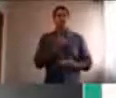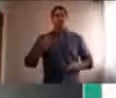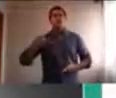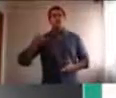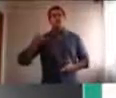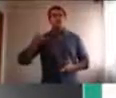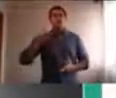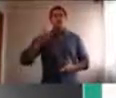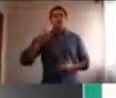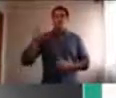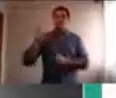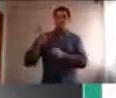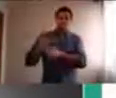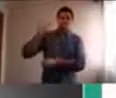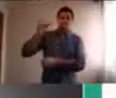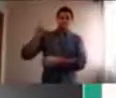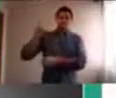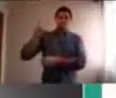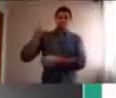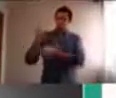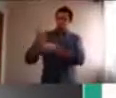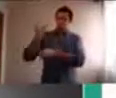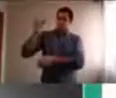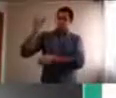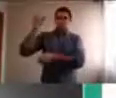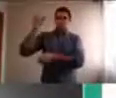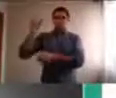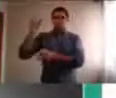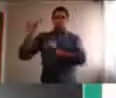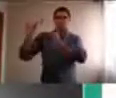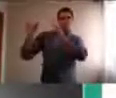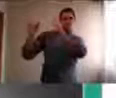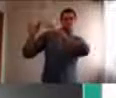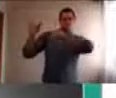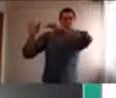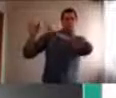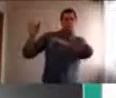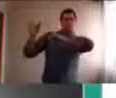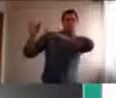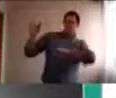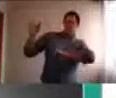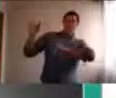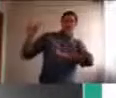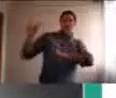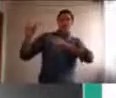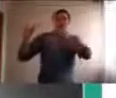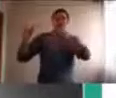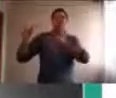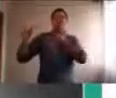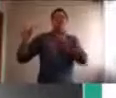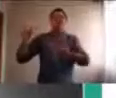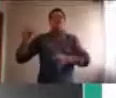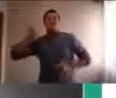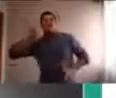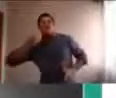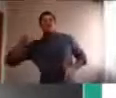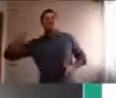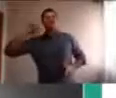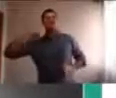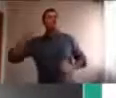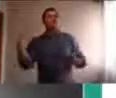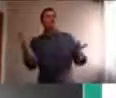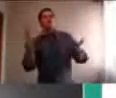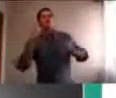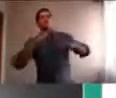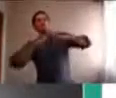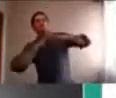decorarlos, y son sprays que asustan, se llaman espantamiedos, entonces juegan con los más chicos, a cómo podemos espantar los miedos,